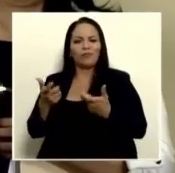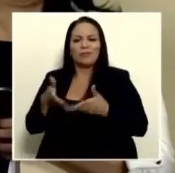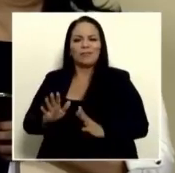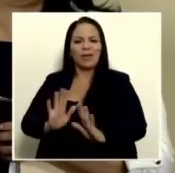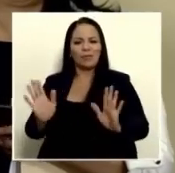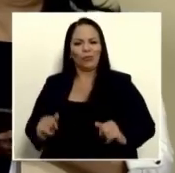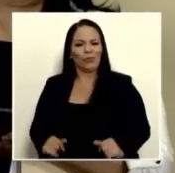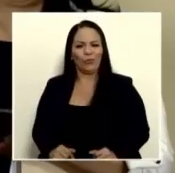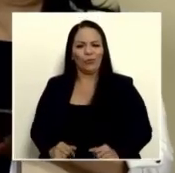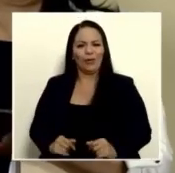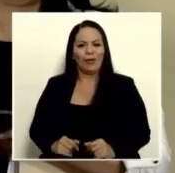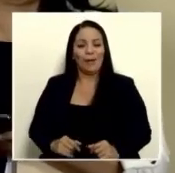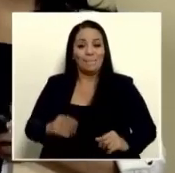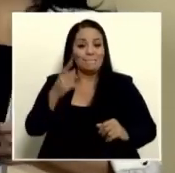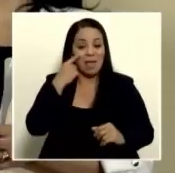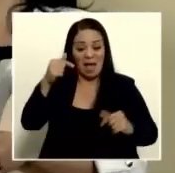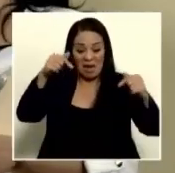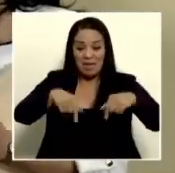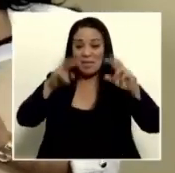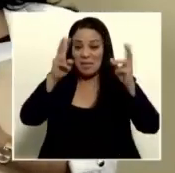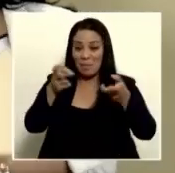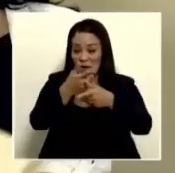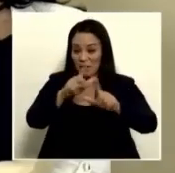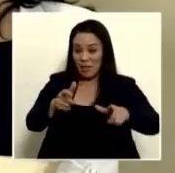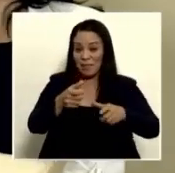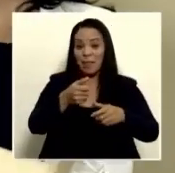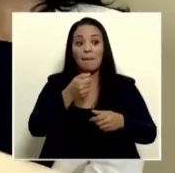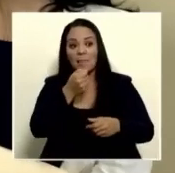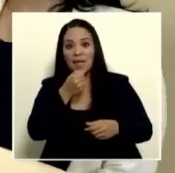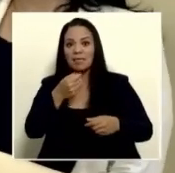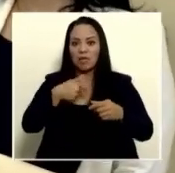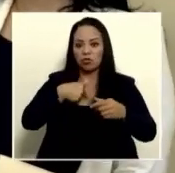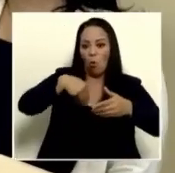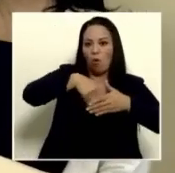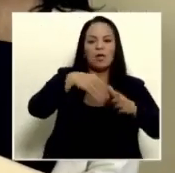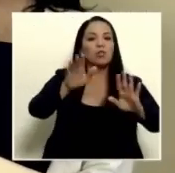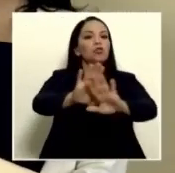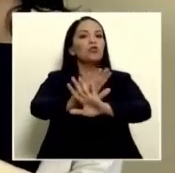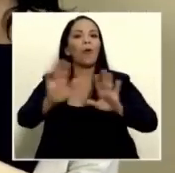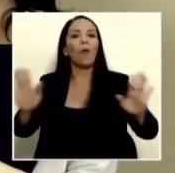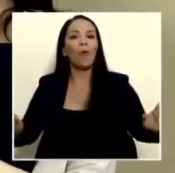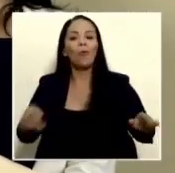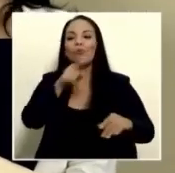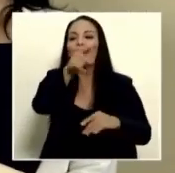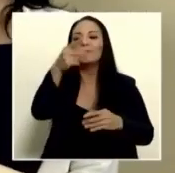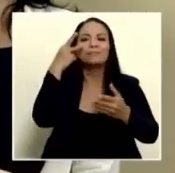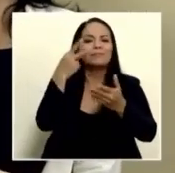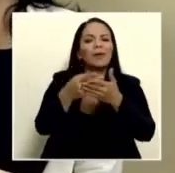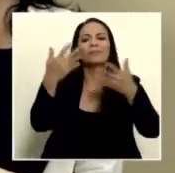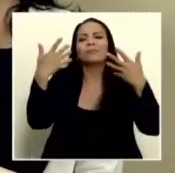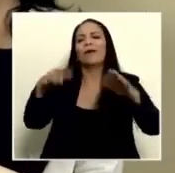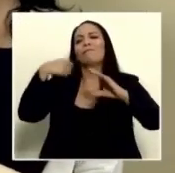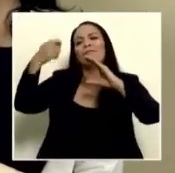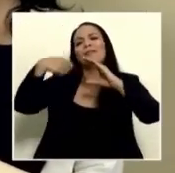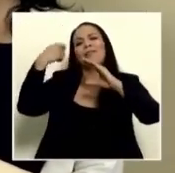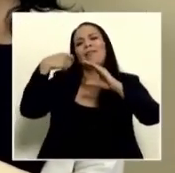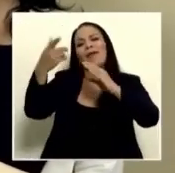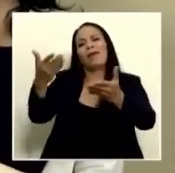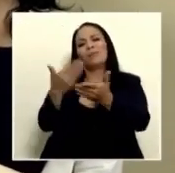de la libertad de prensa la evidencia que ustedes vieron es absolutamente